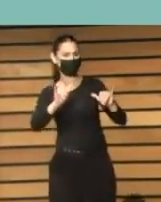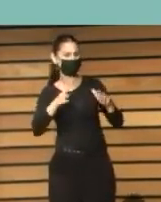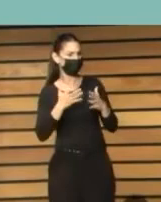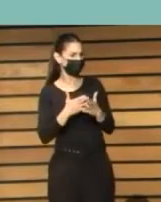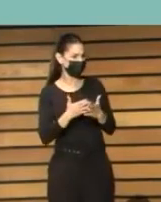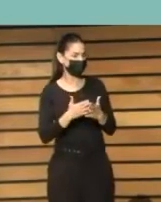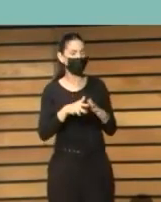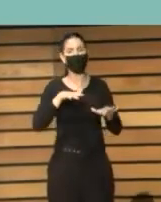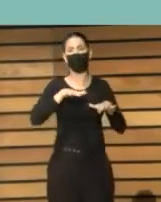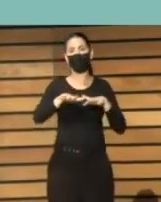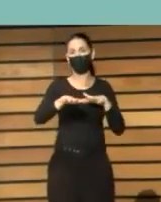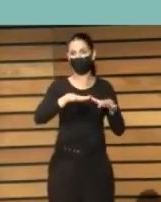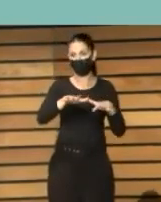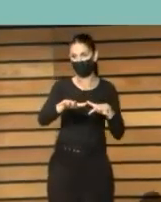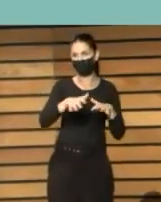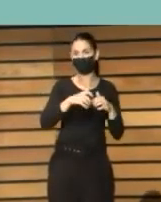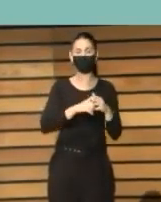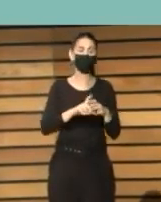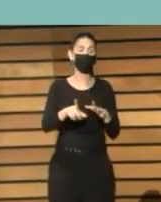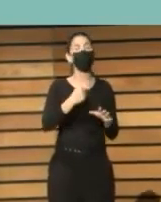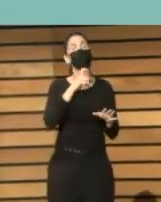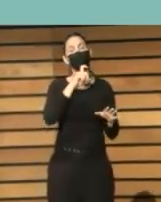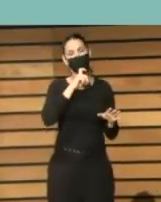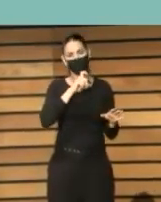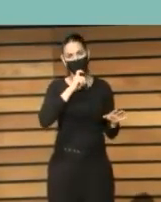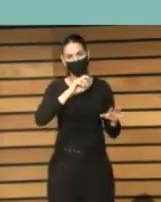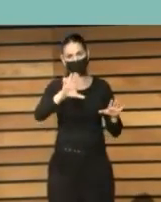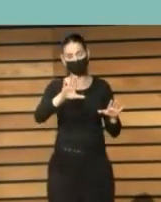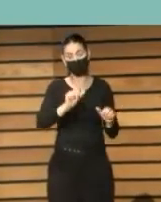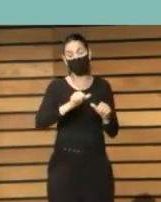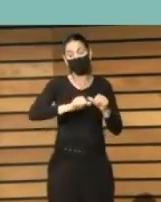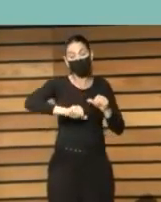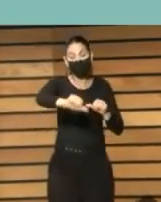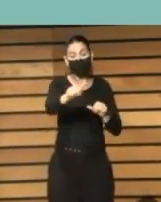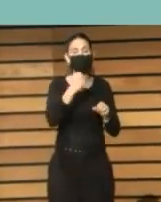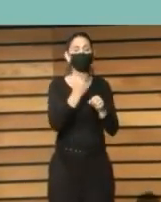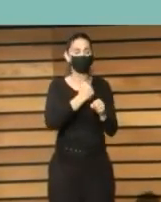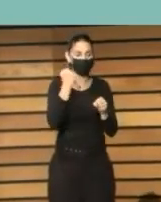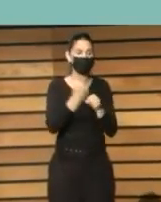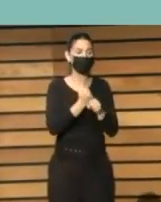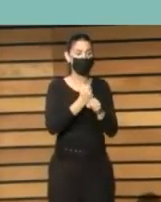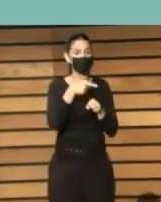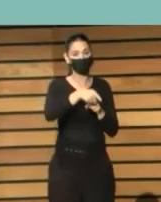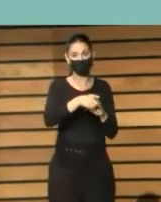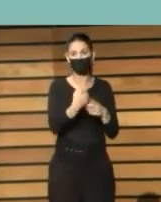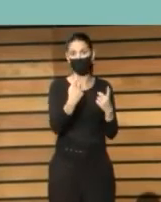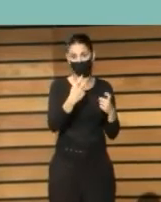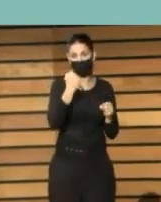movilidad y falta mucho es muy complicado entonces de ahí podemos trabajar por ejemplo y es lo que haremos seguramente